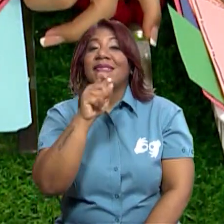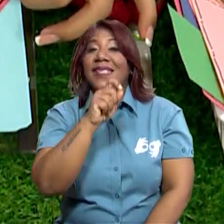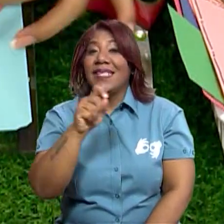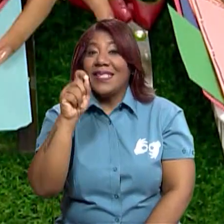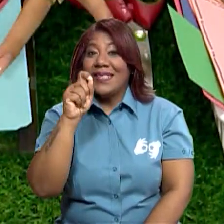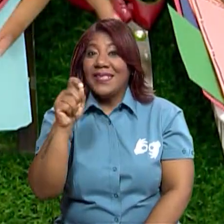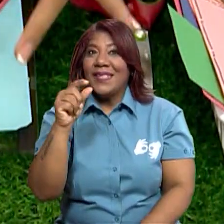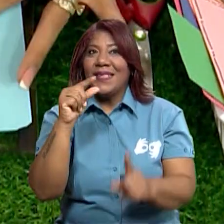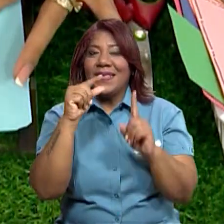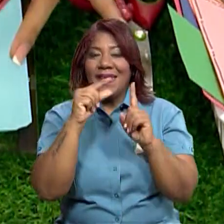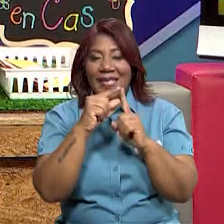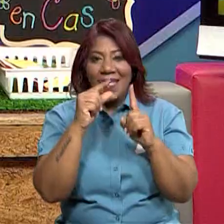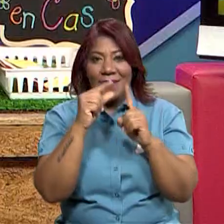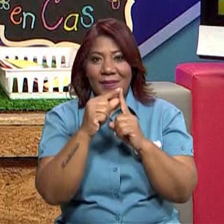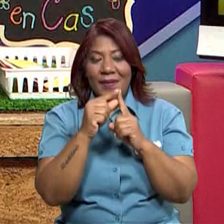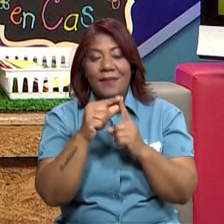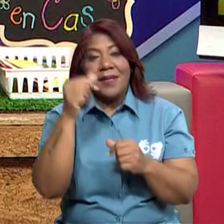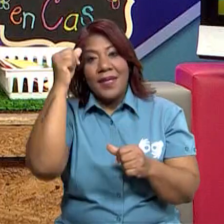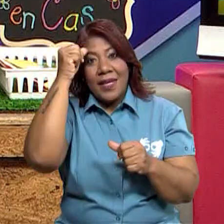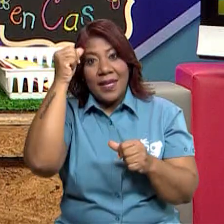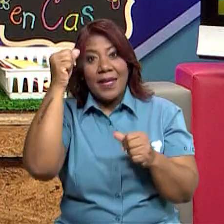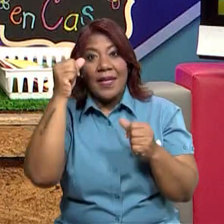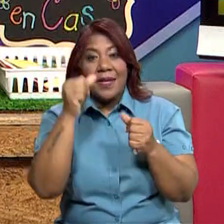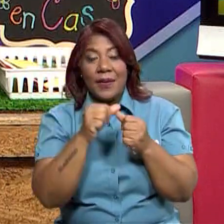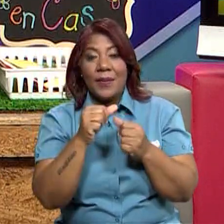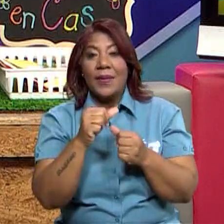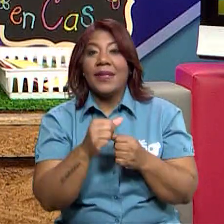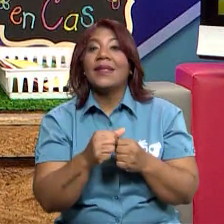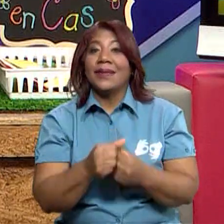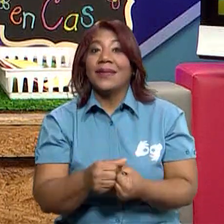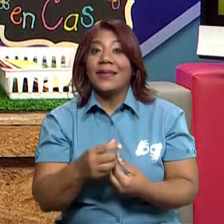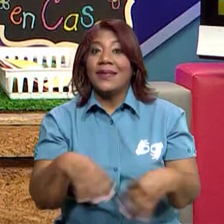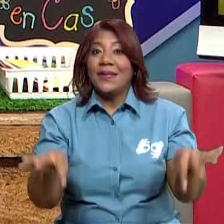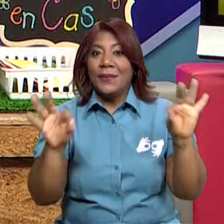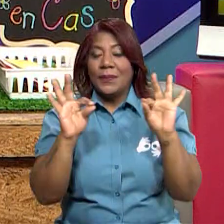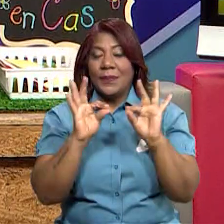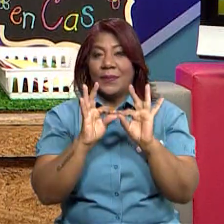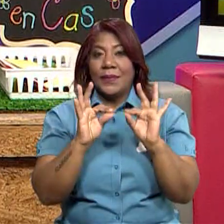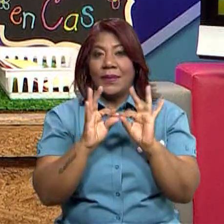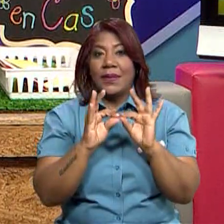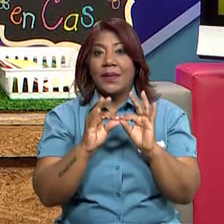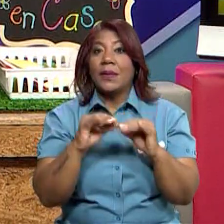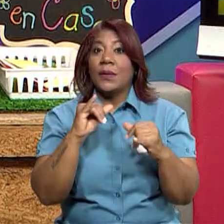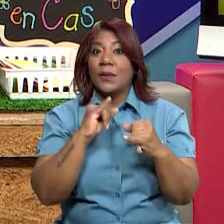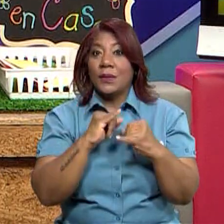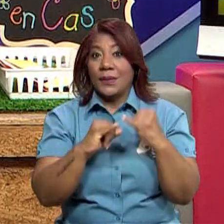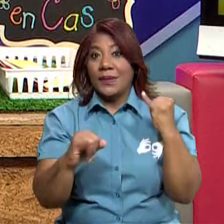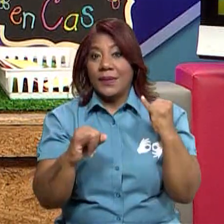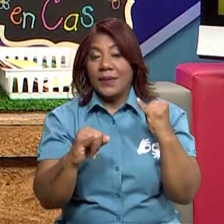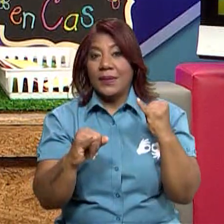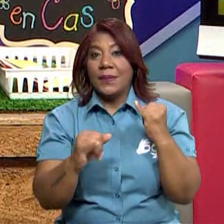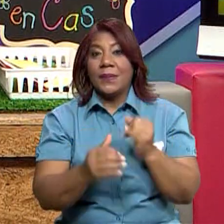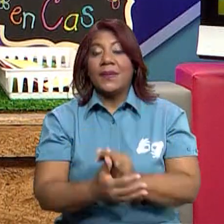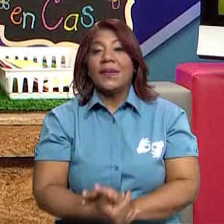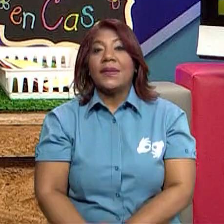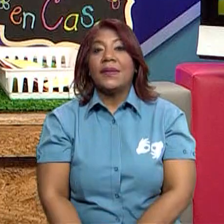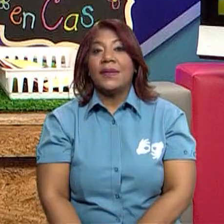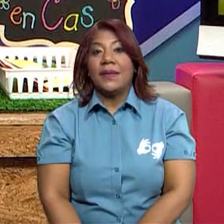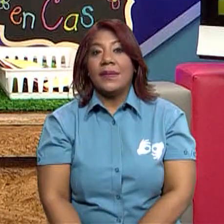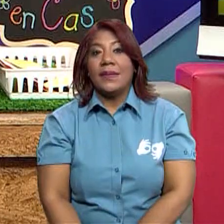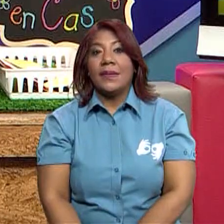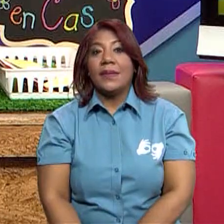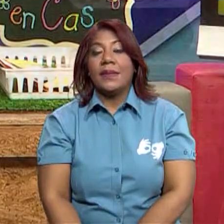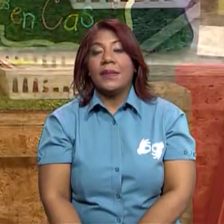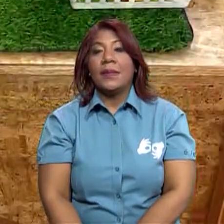la actividad que se está realizando, el beneficio que se está obteniendo. Al terminar, al culminar, podemos aquí